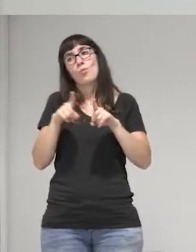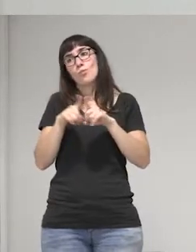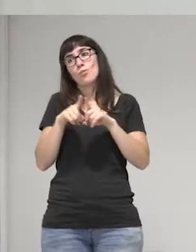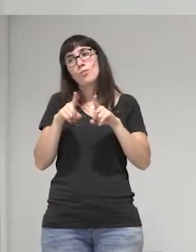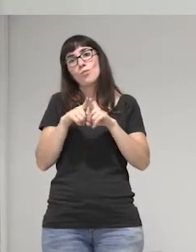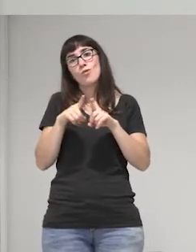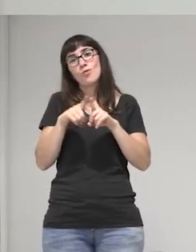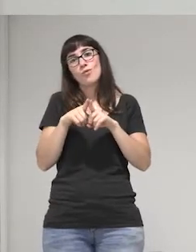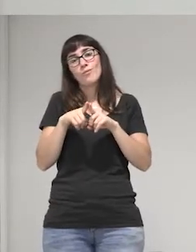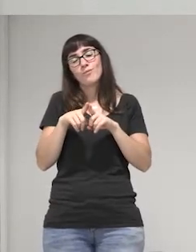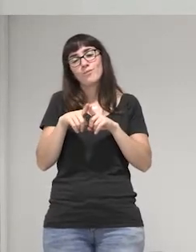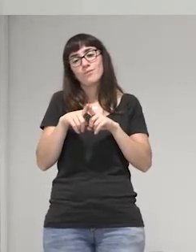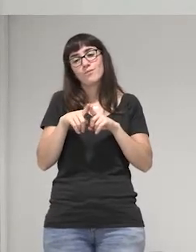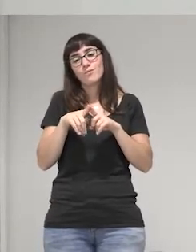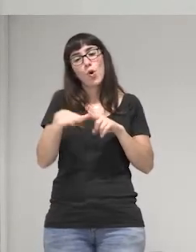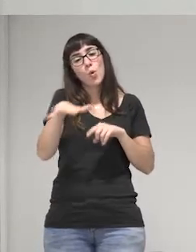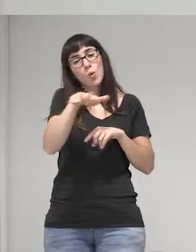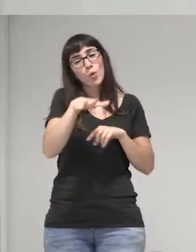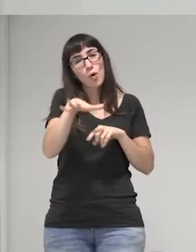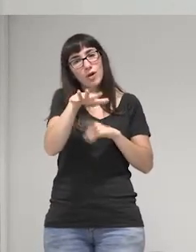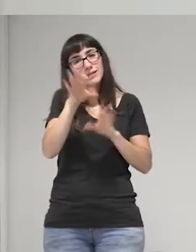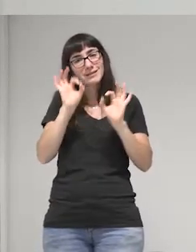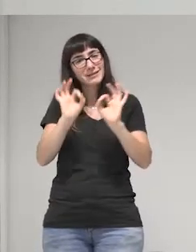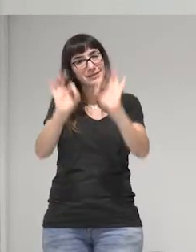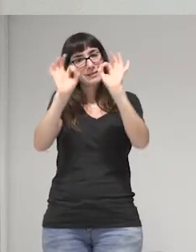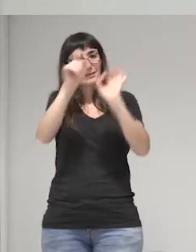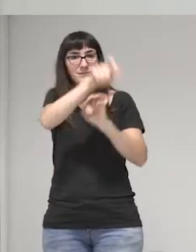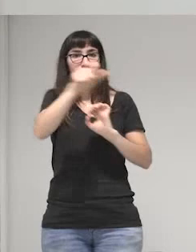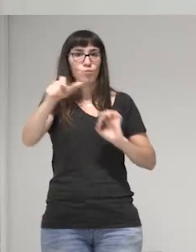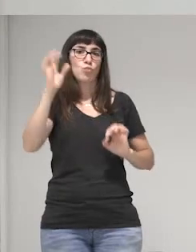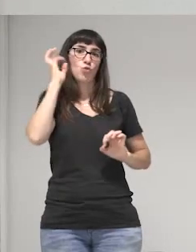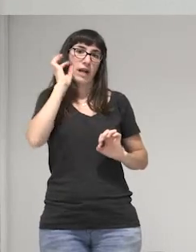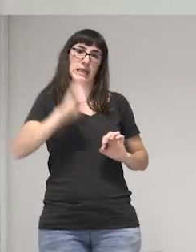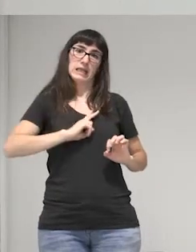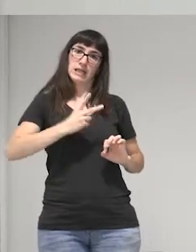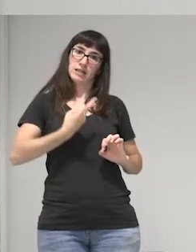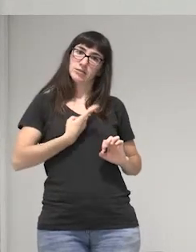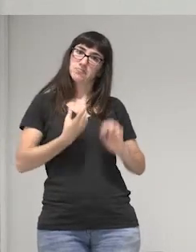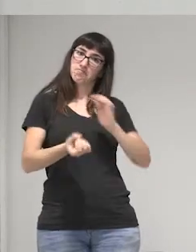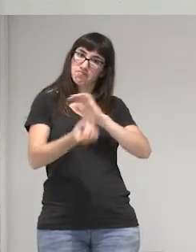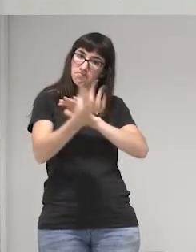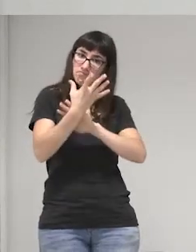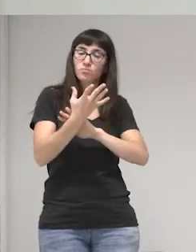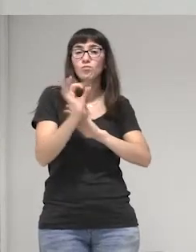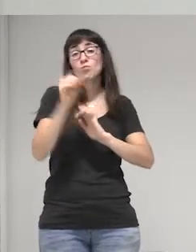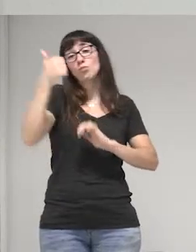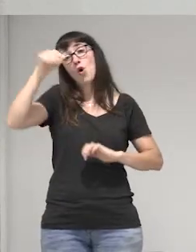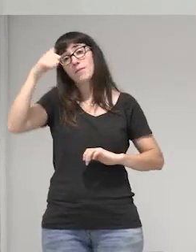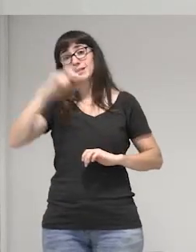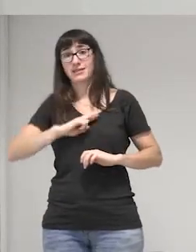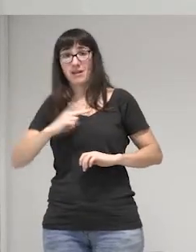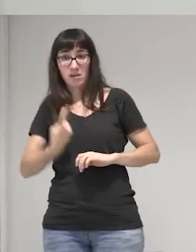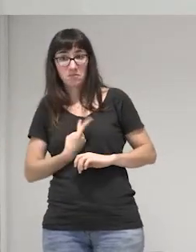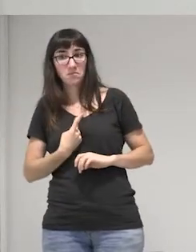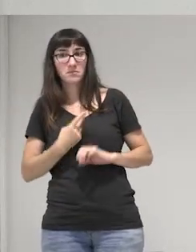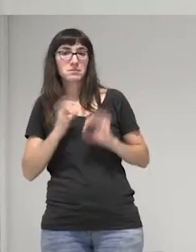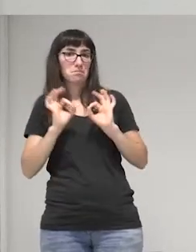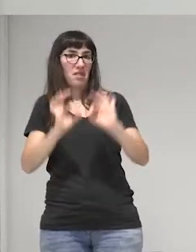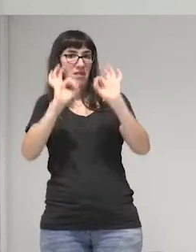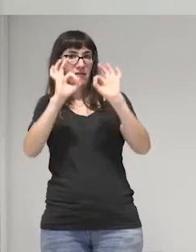lugares específicos de atención para mujeres trans y para hombres trans en Guatemala